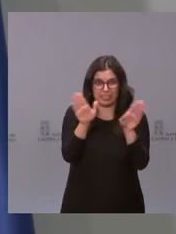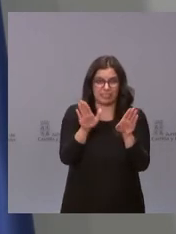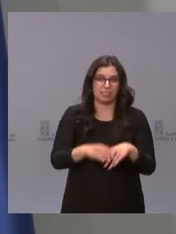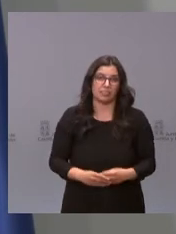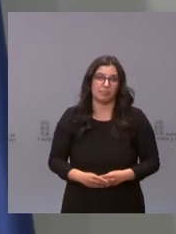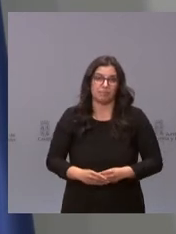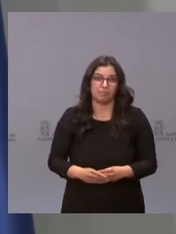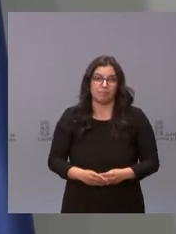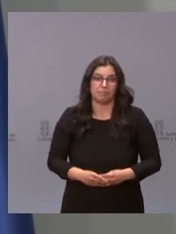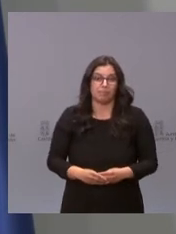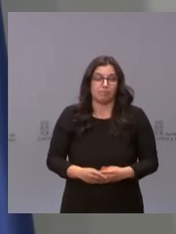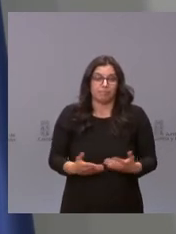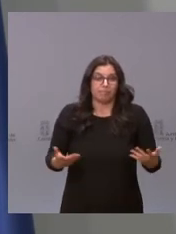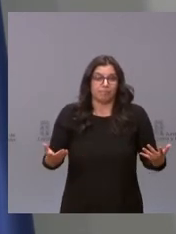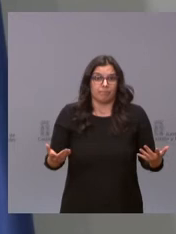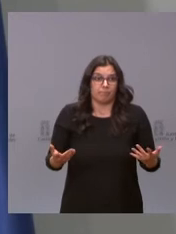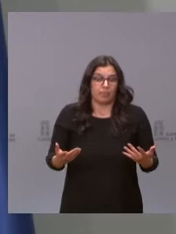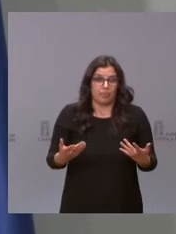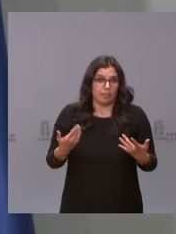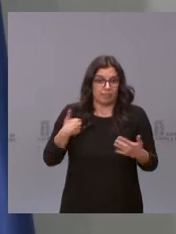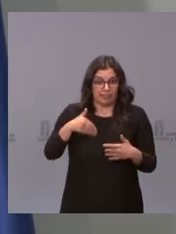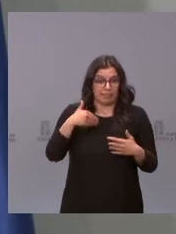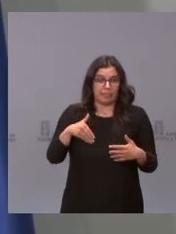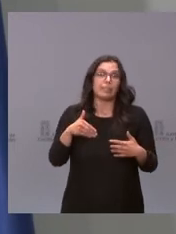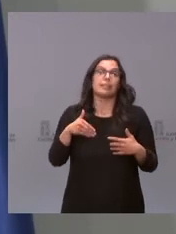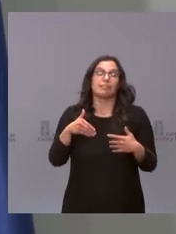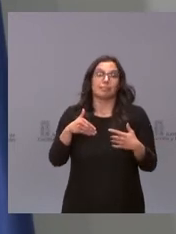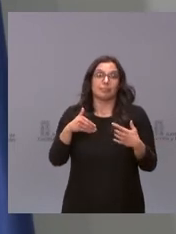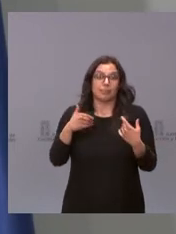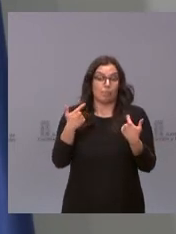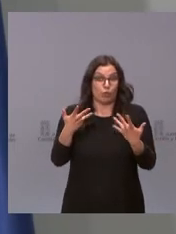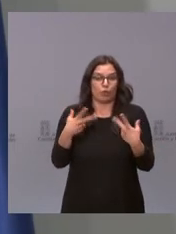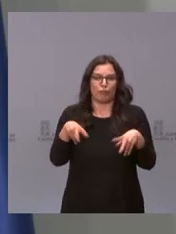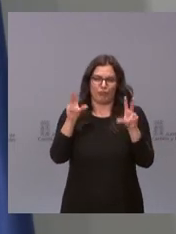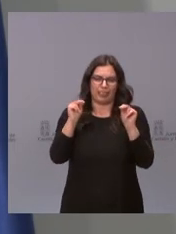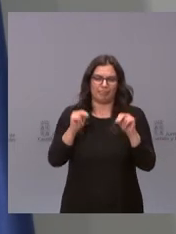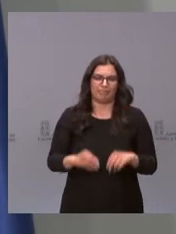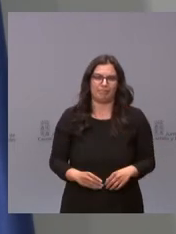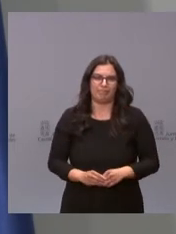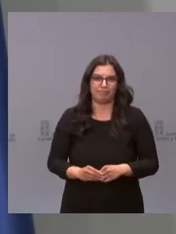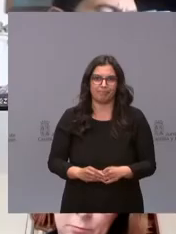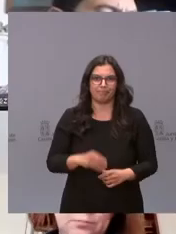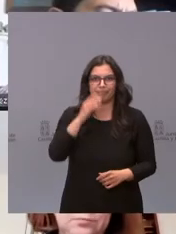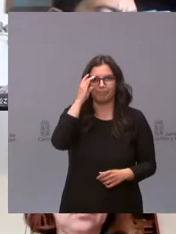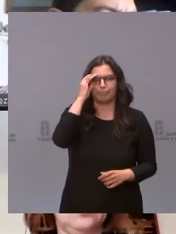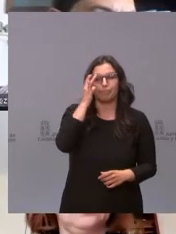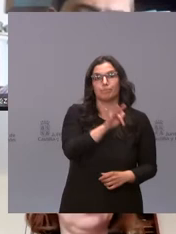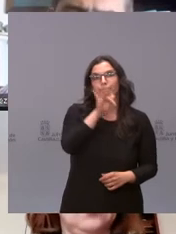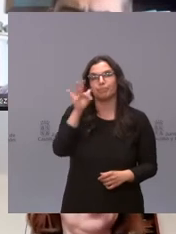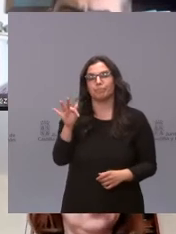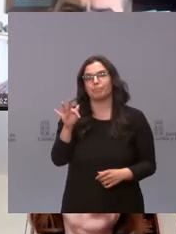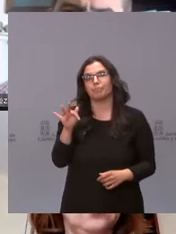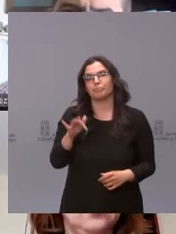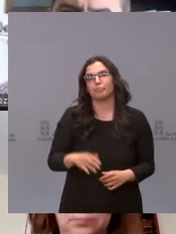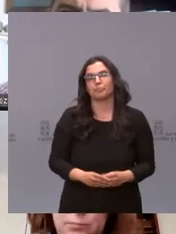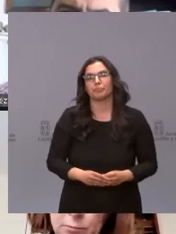esto va a pasar más pronto de lo que parece. Damos la palabra ya a Alessandra